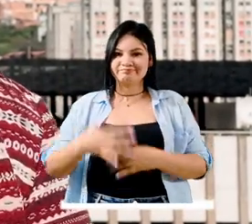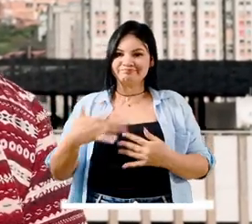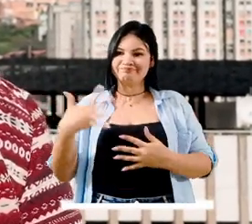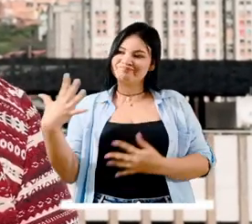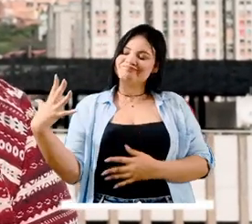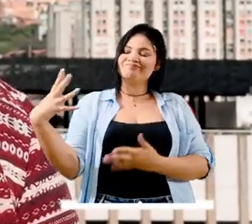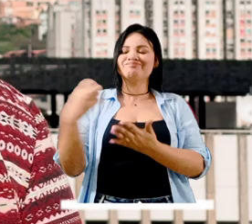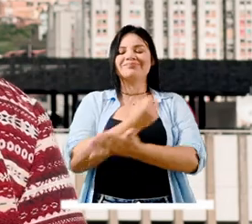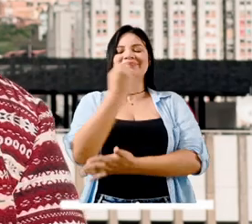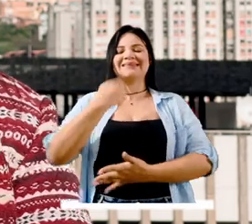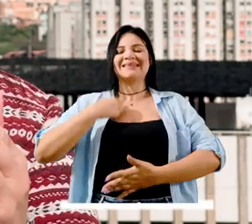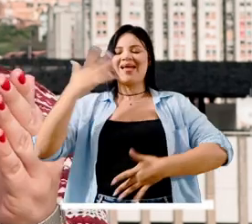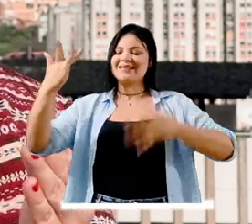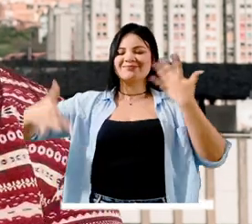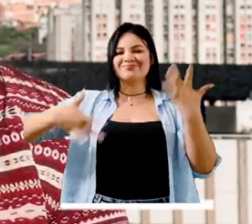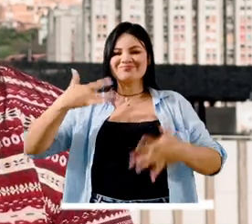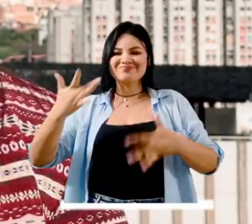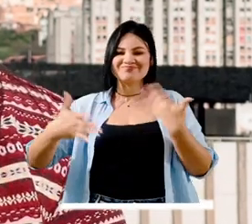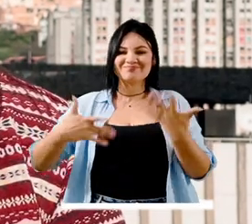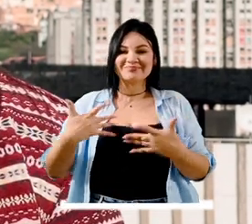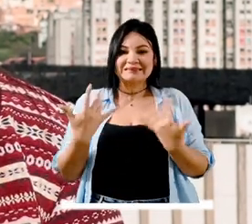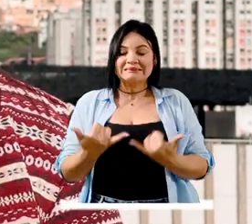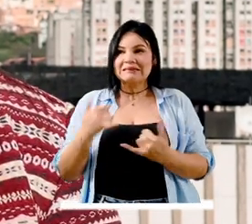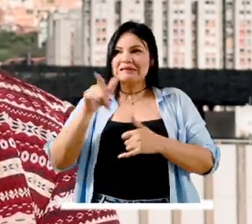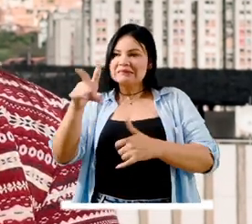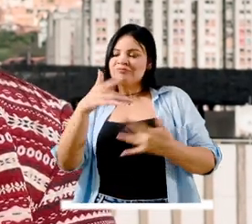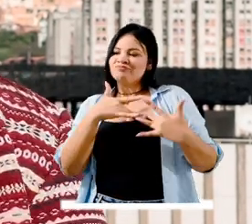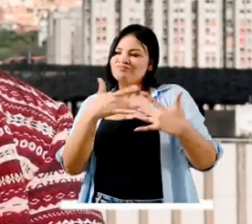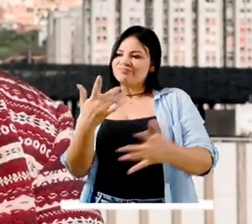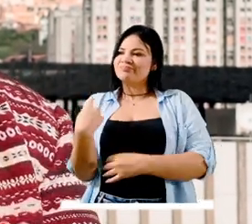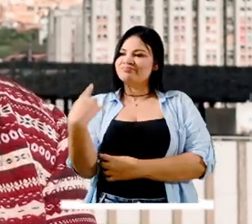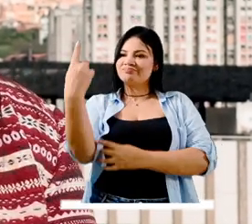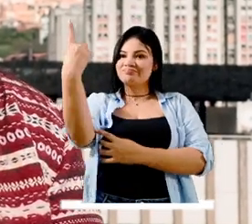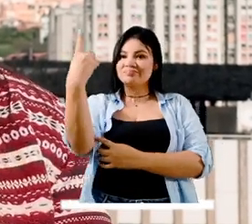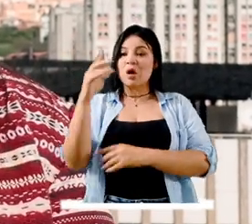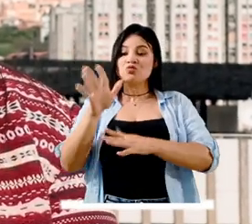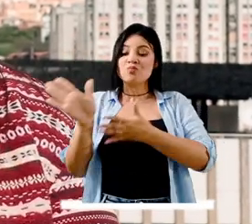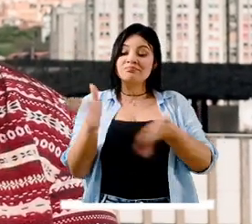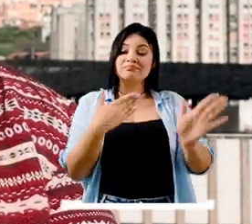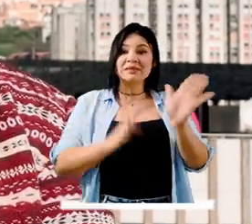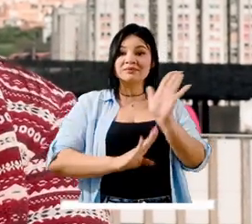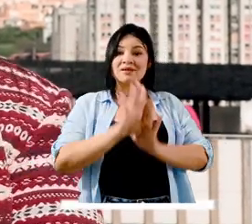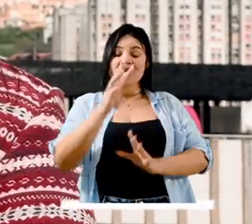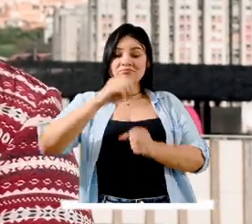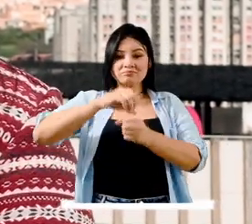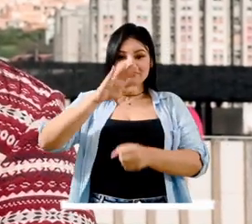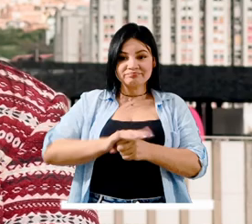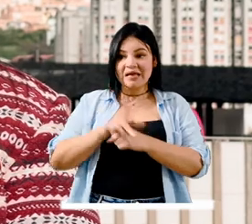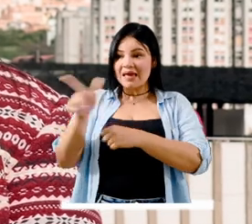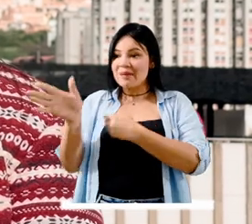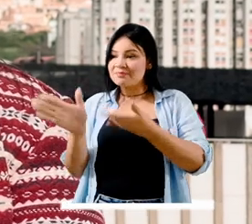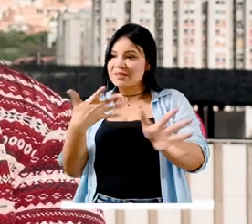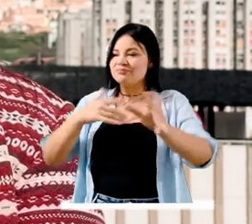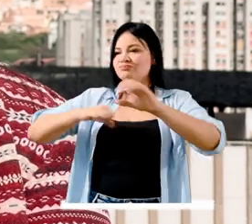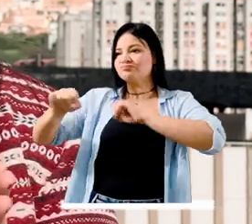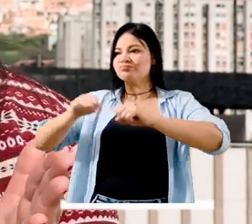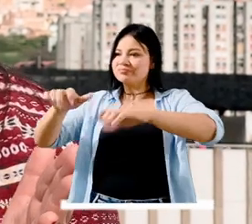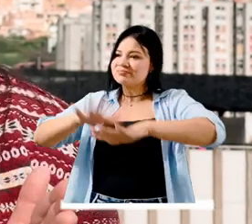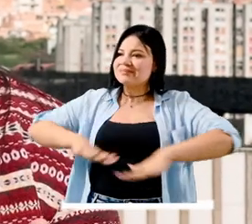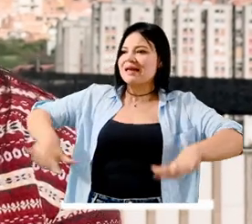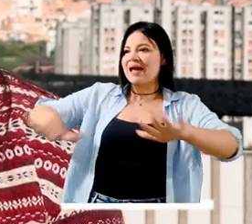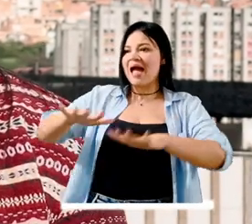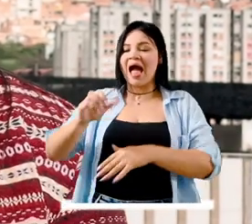y nos alegra profundamente que sea un tema también de voluntad política para que a través del Plan de Desarrollo Distrital y el Plan de Gestión del Área Metropolitana